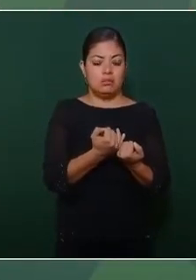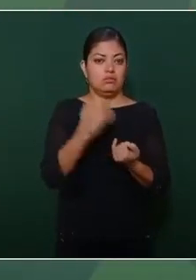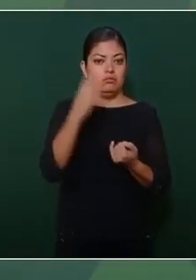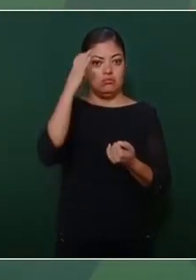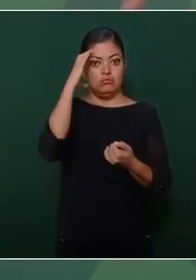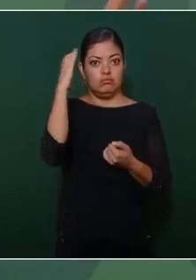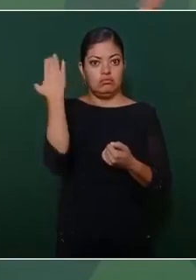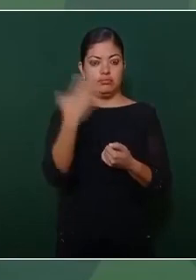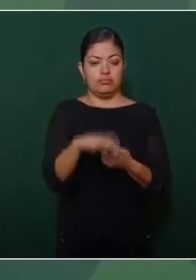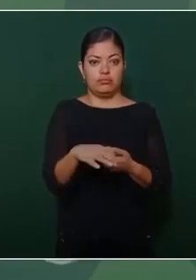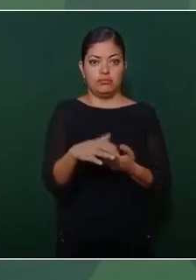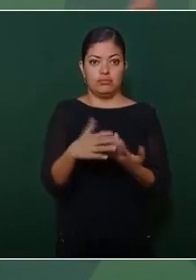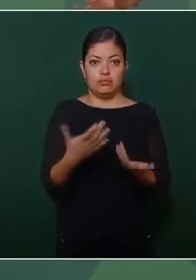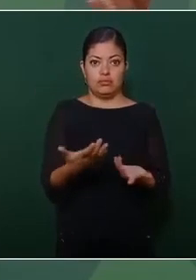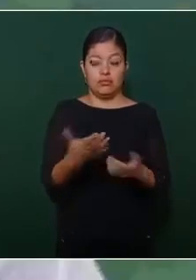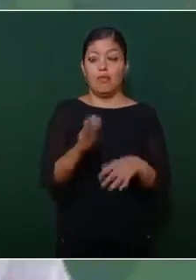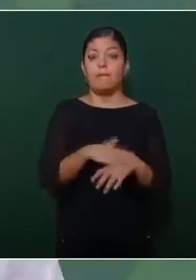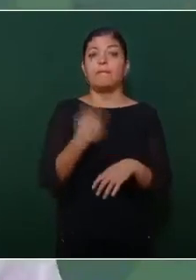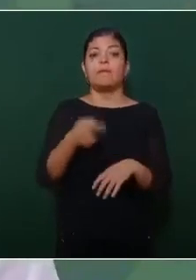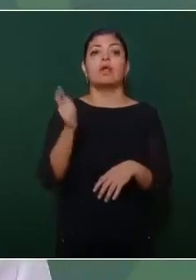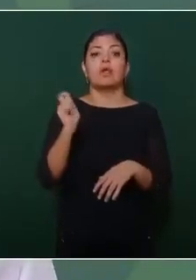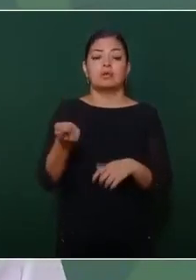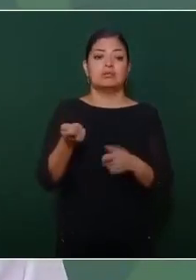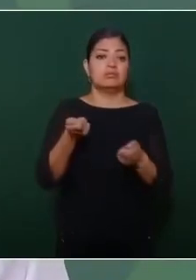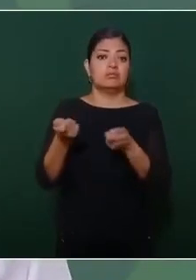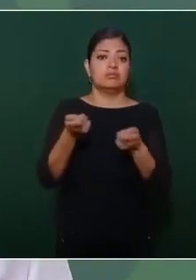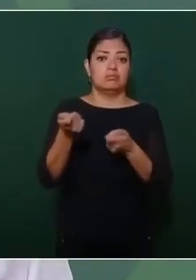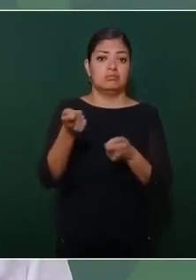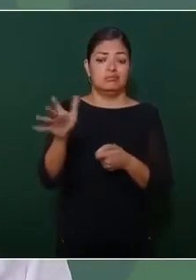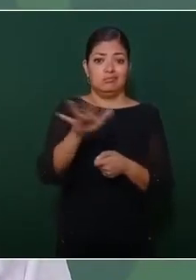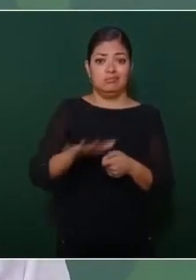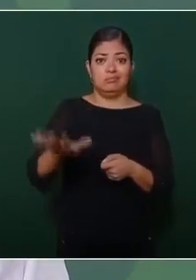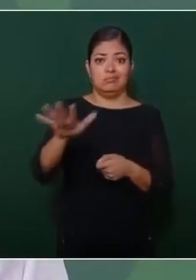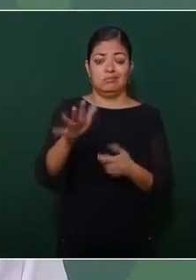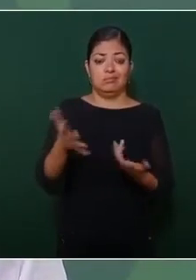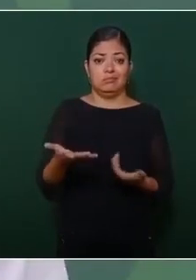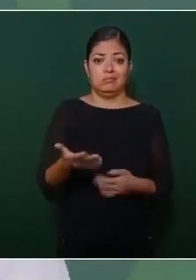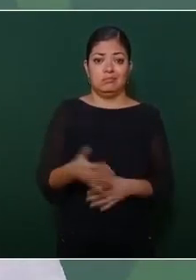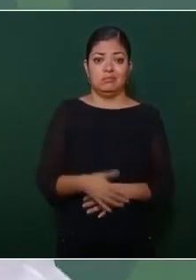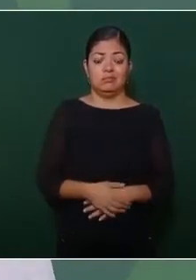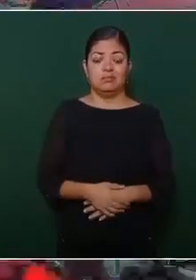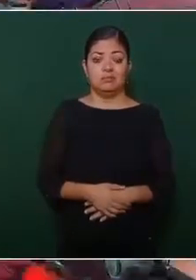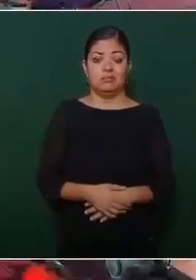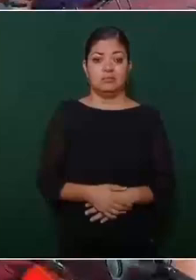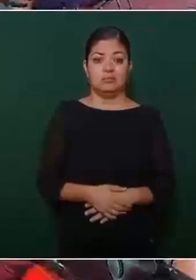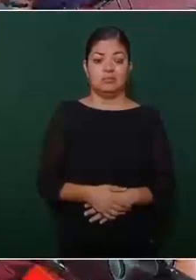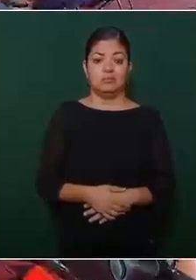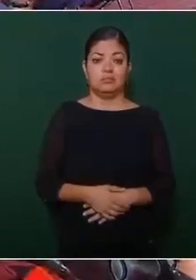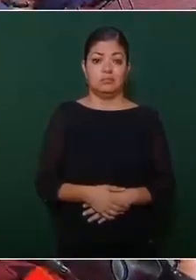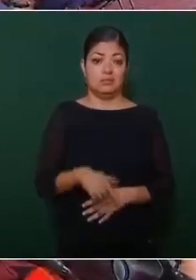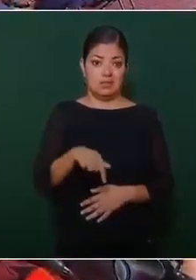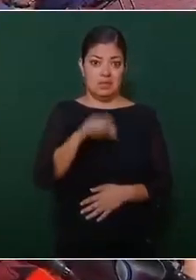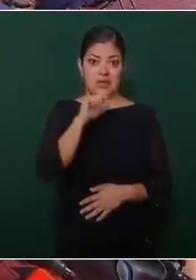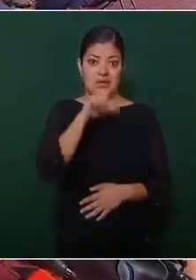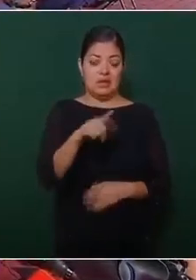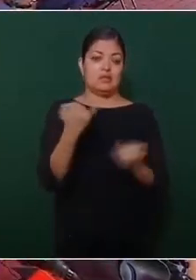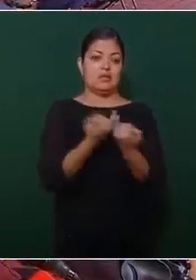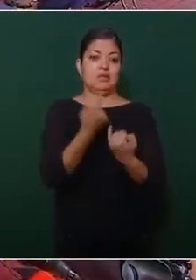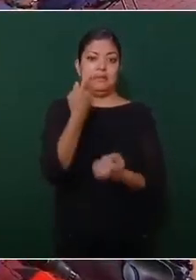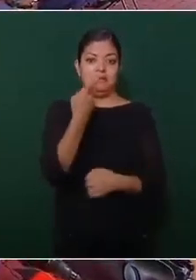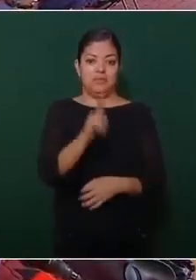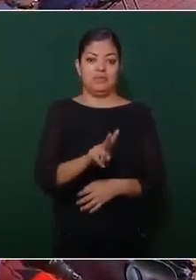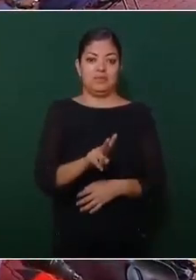eso ya es de dominio público, aquí en Jalisco y en Vallarta,